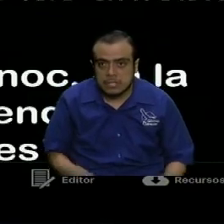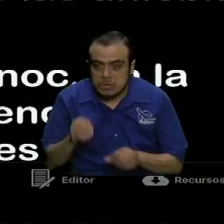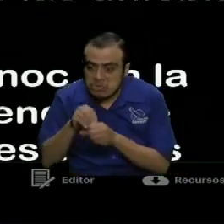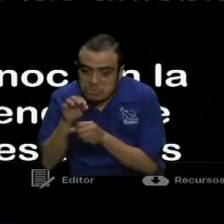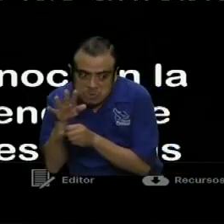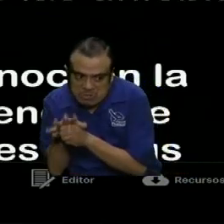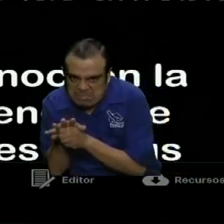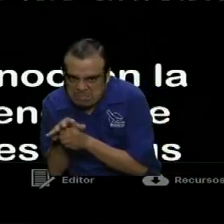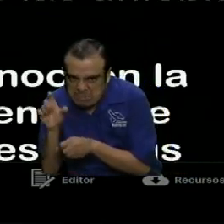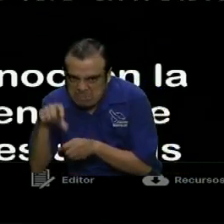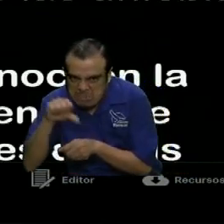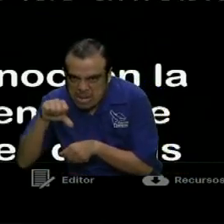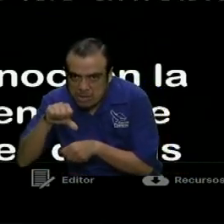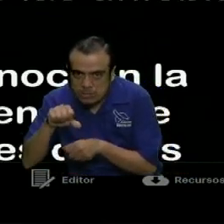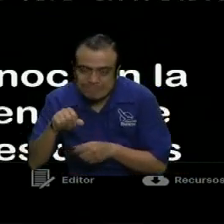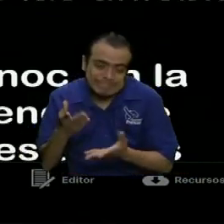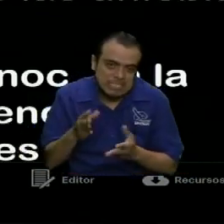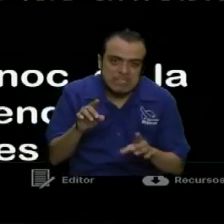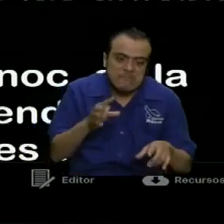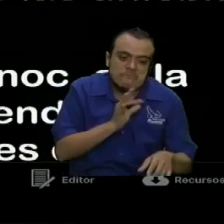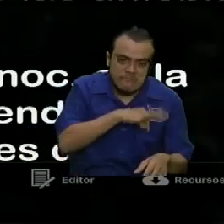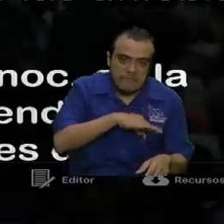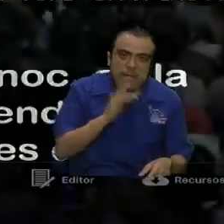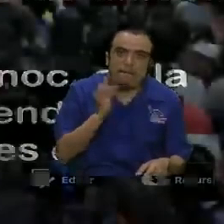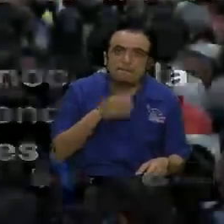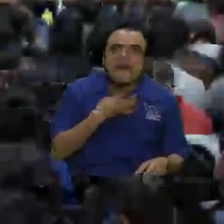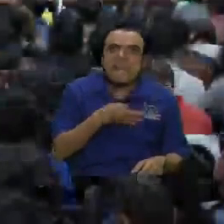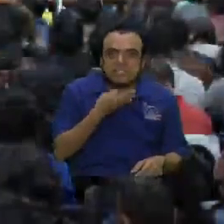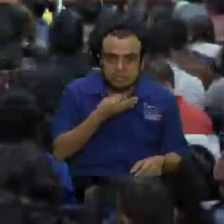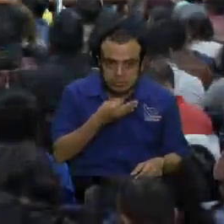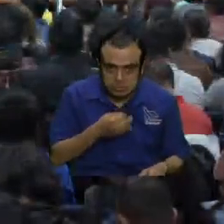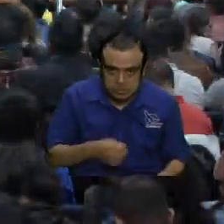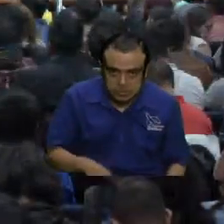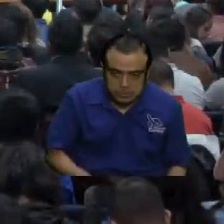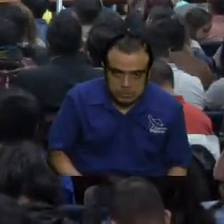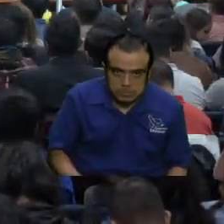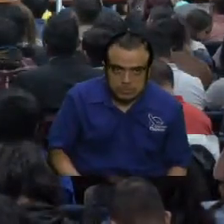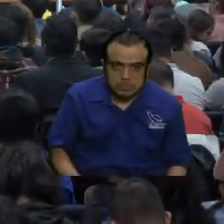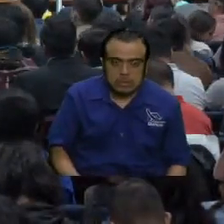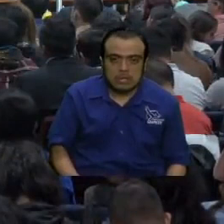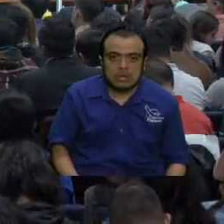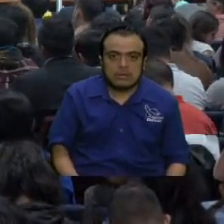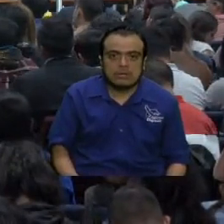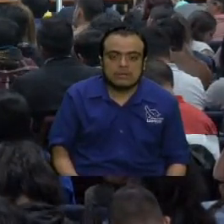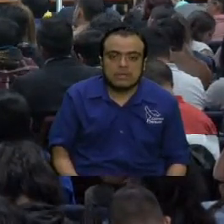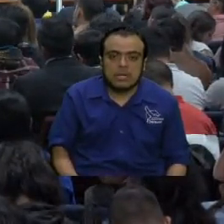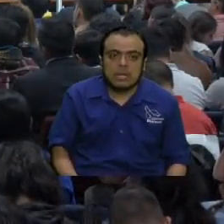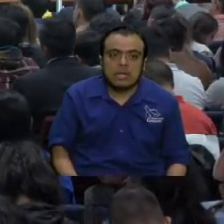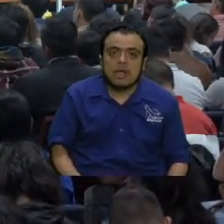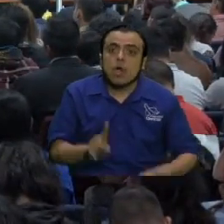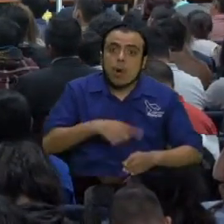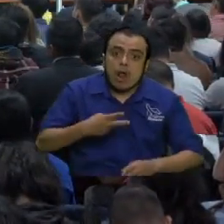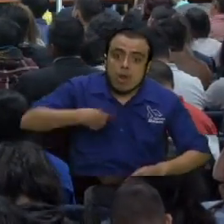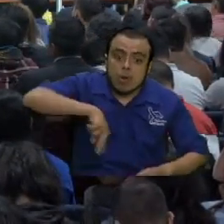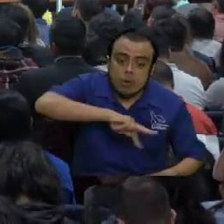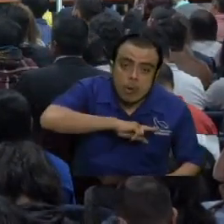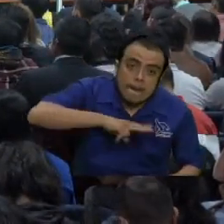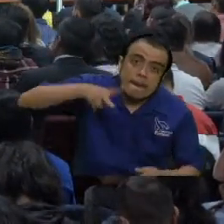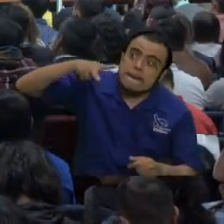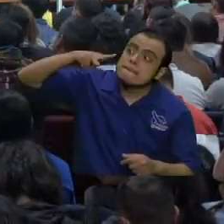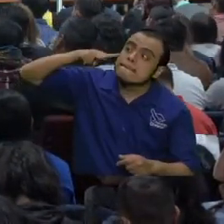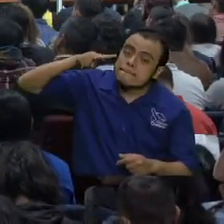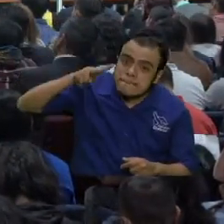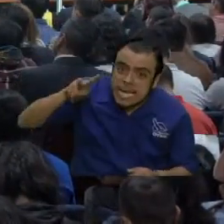son los falsos maestros. El punto que yo quiero resaltar es que cuando nosotros vemos al